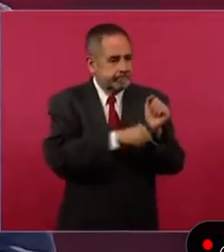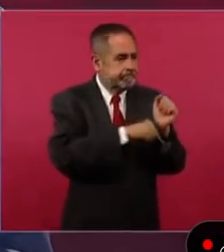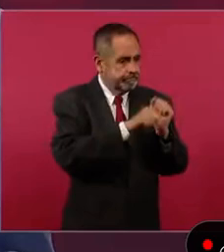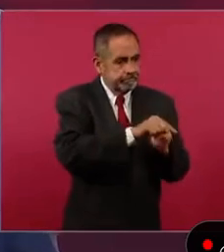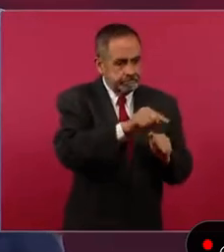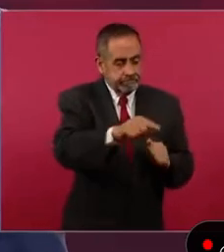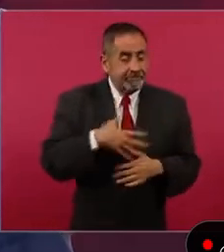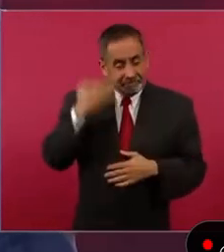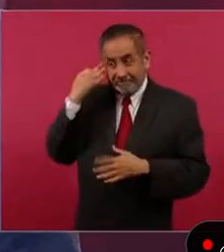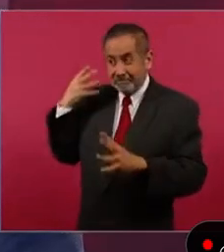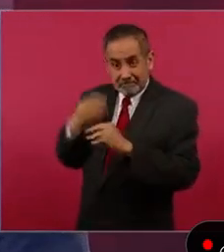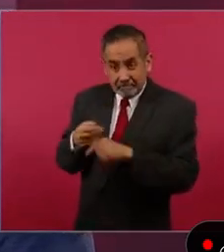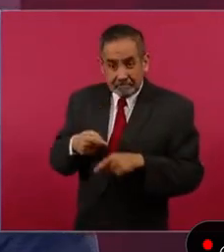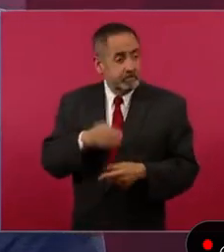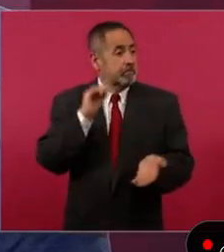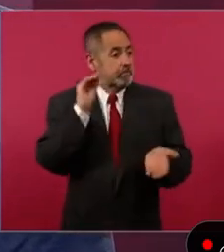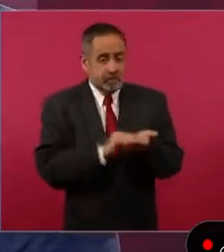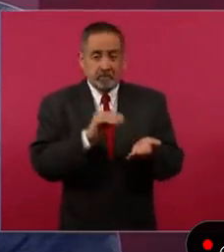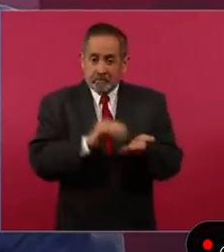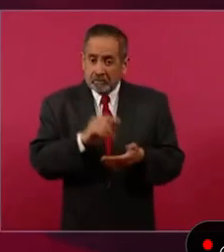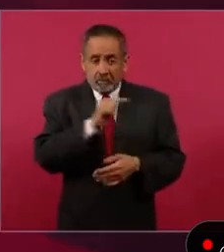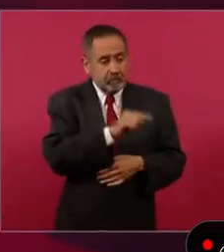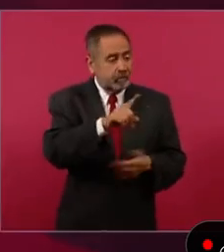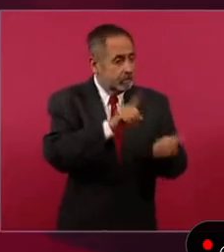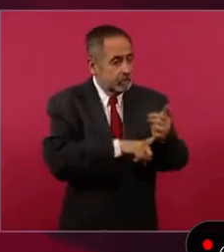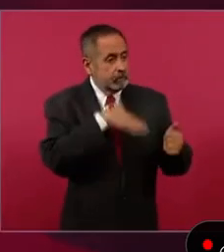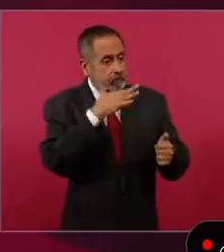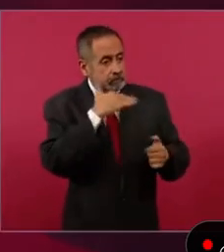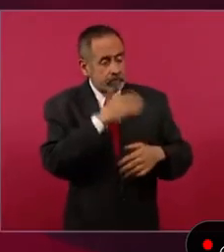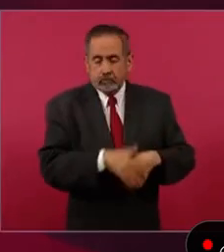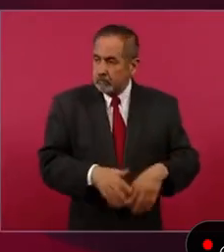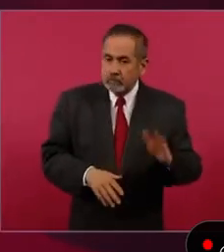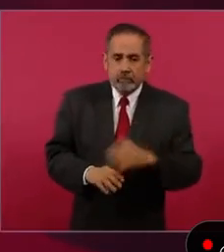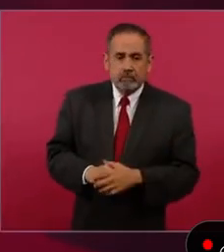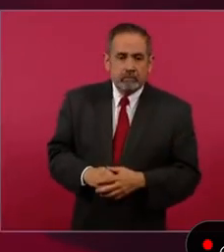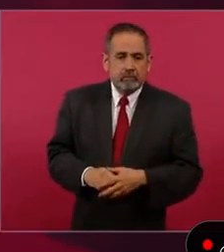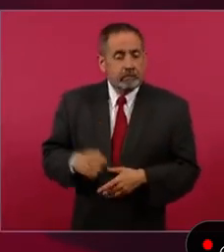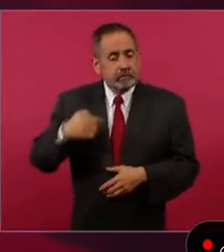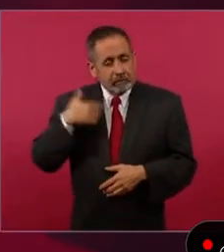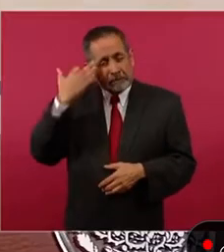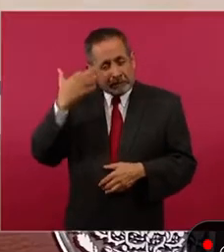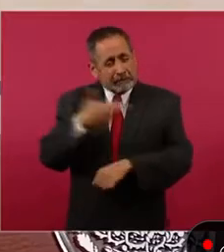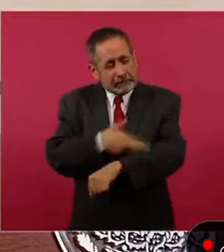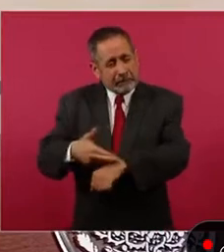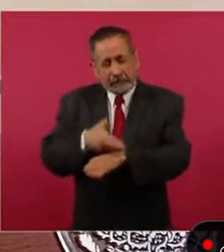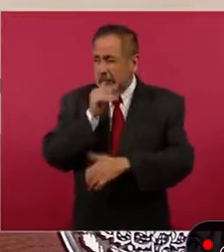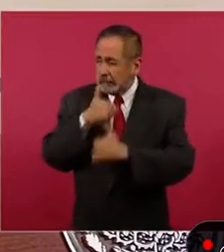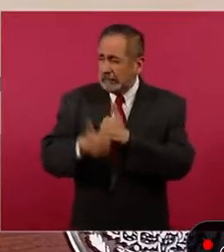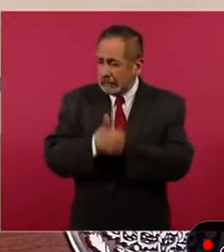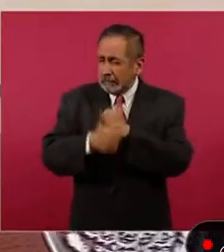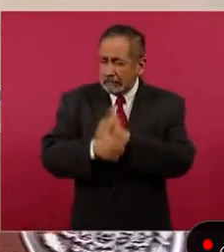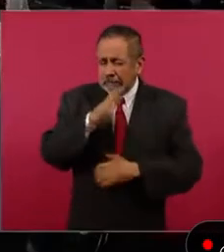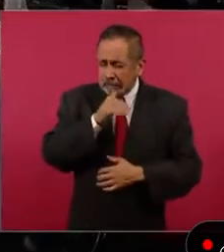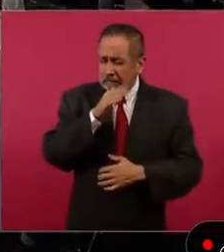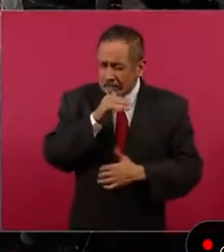fíjense cuánto tiempo llevamos, cuánto tiempo nos llevó poder comprar los medicamentos